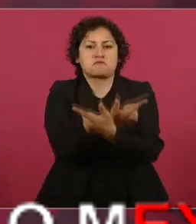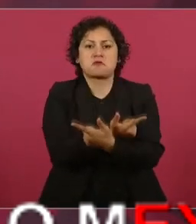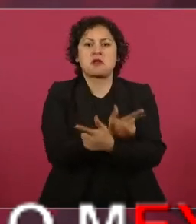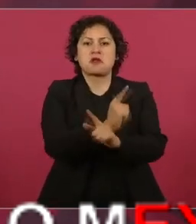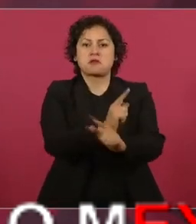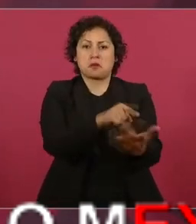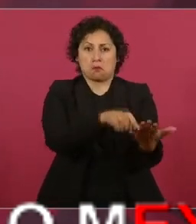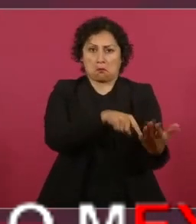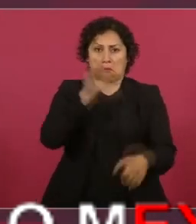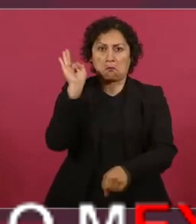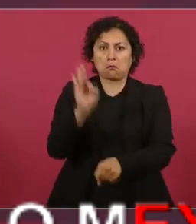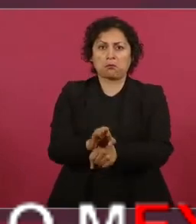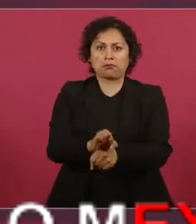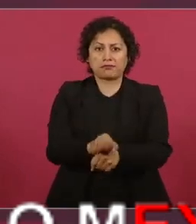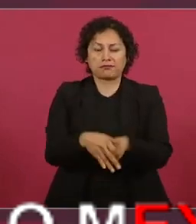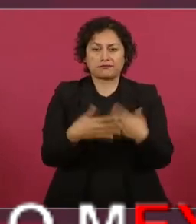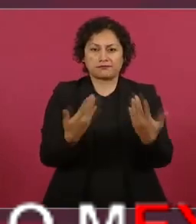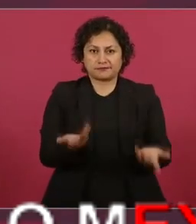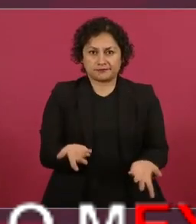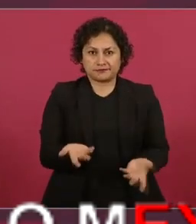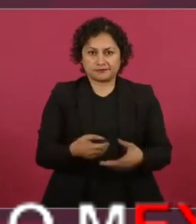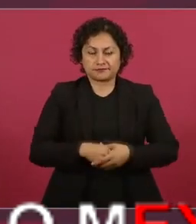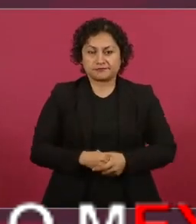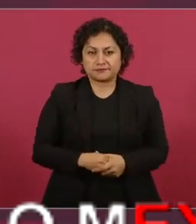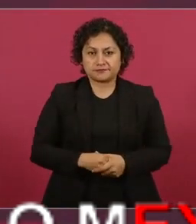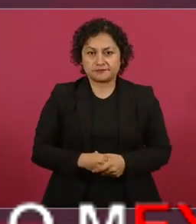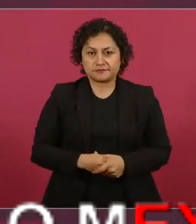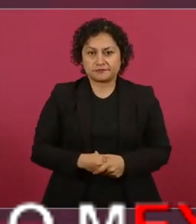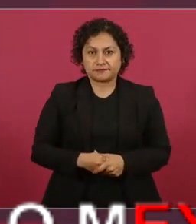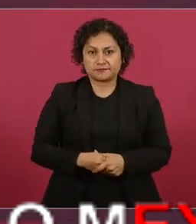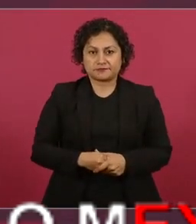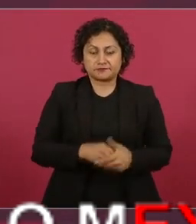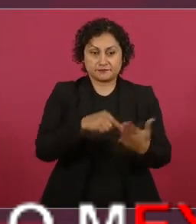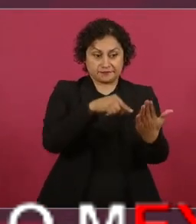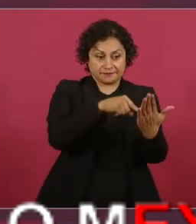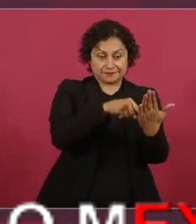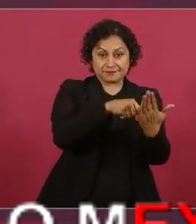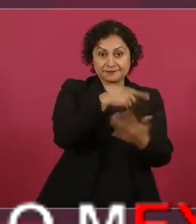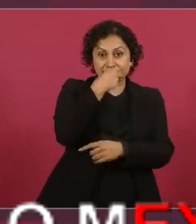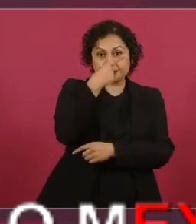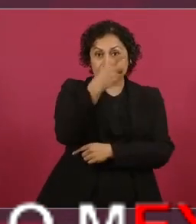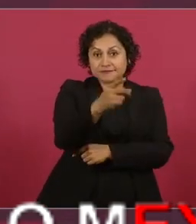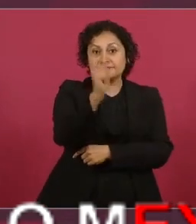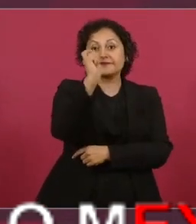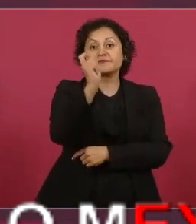que garantiza el dominio de la nación